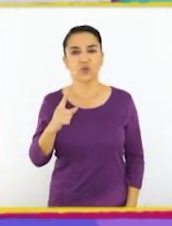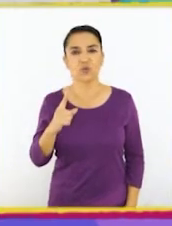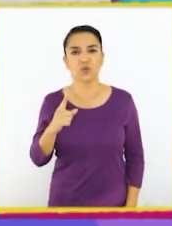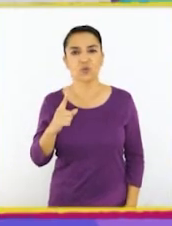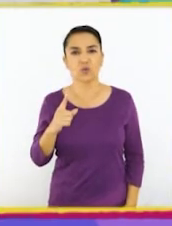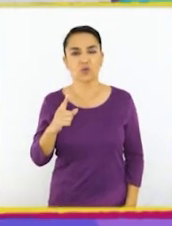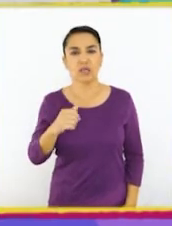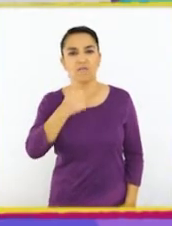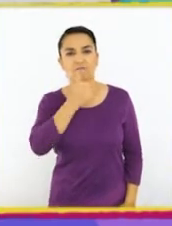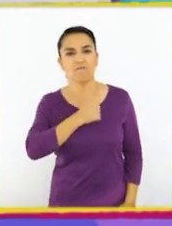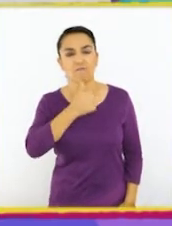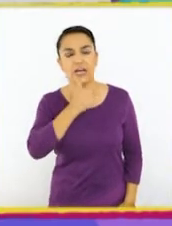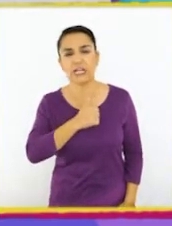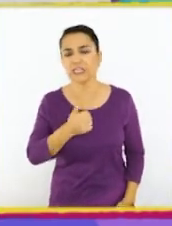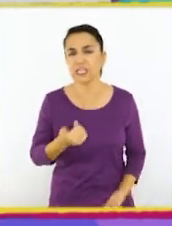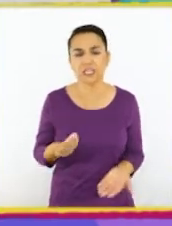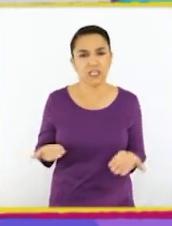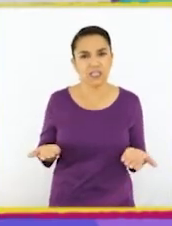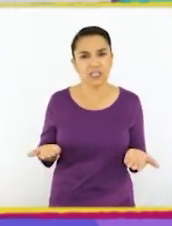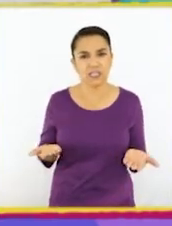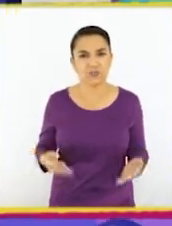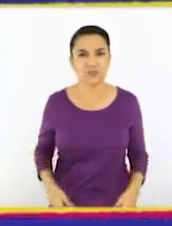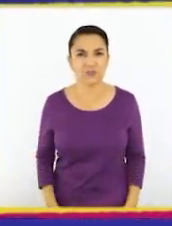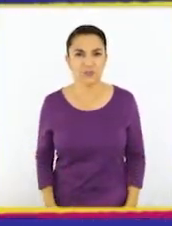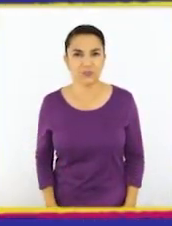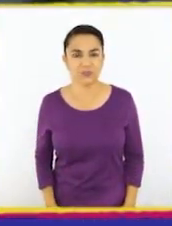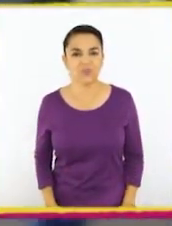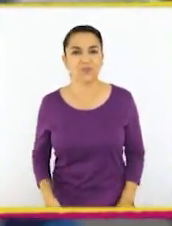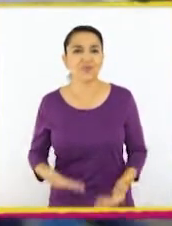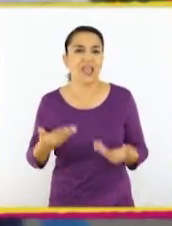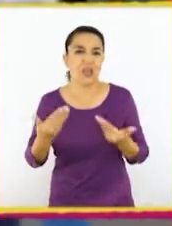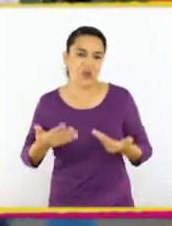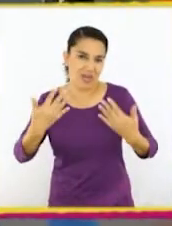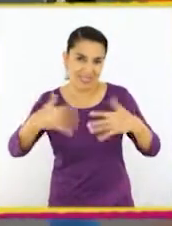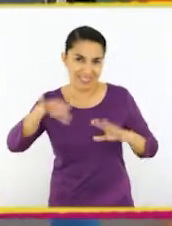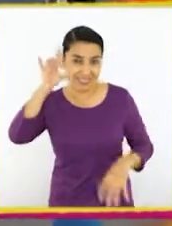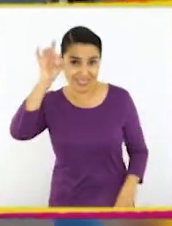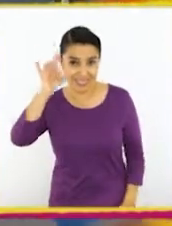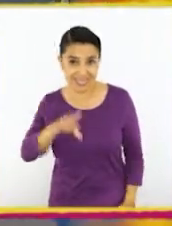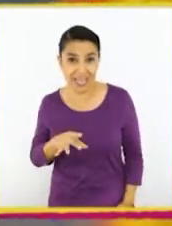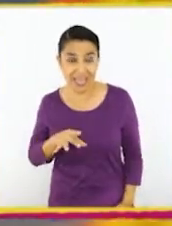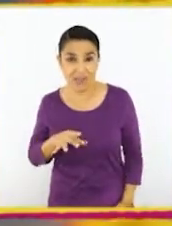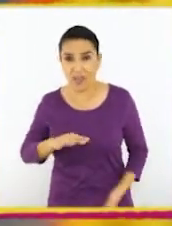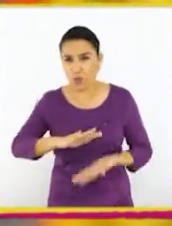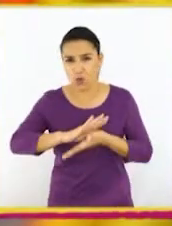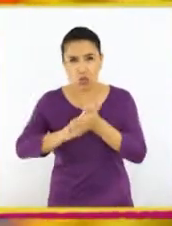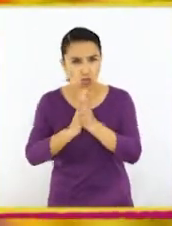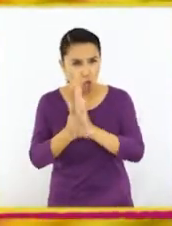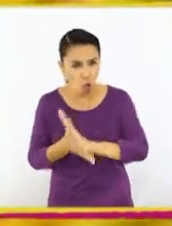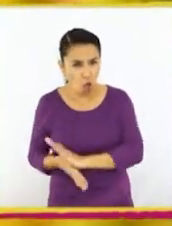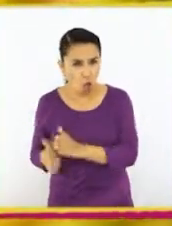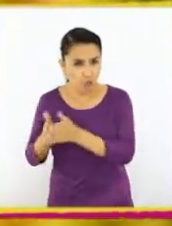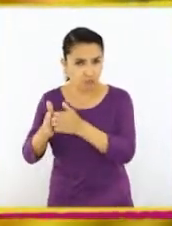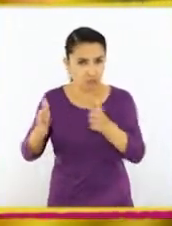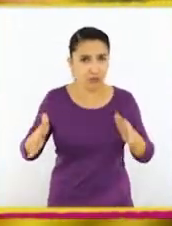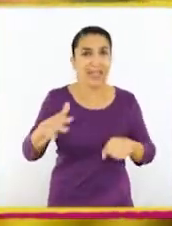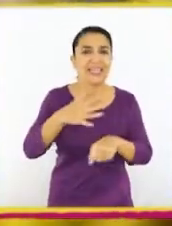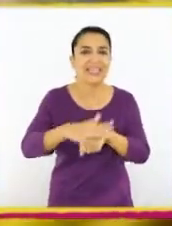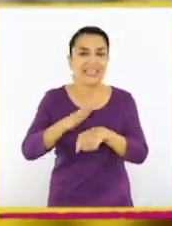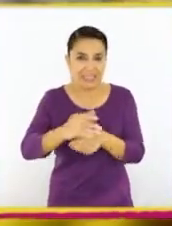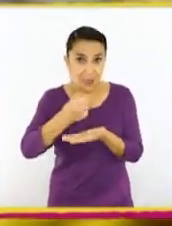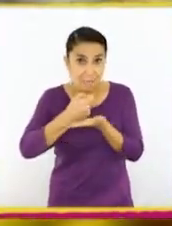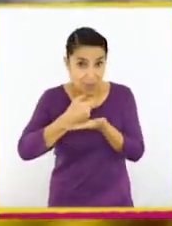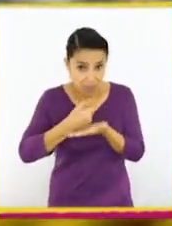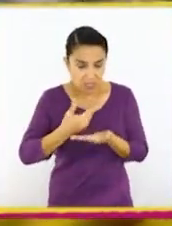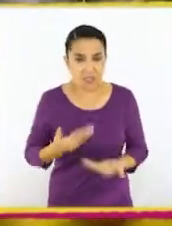Pero, ¿aún nos falta algo? Ahora ya sabemos que el tratamiento completo de Aref son 15 pastillas,